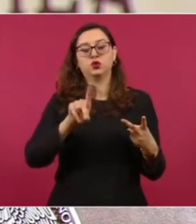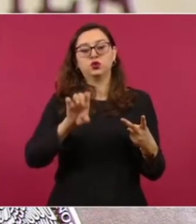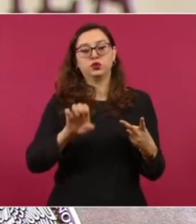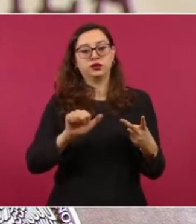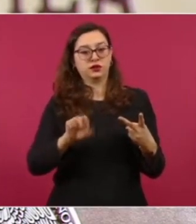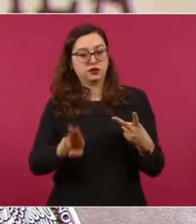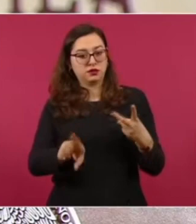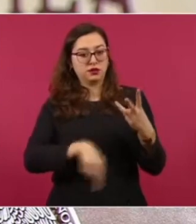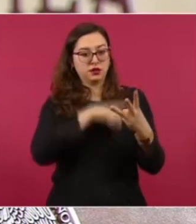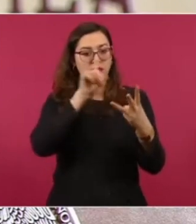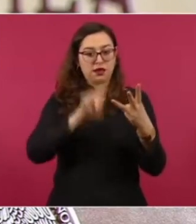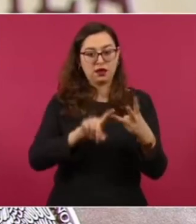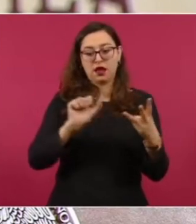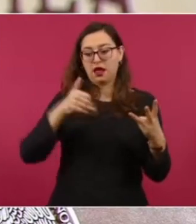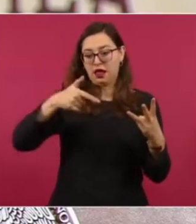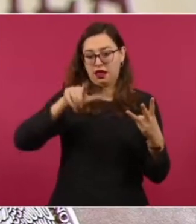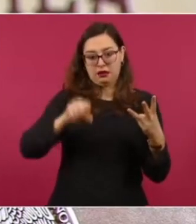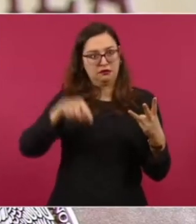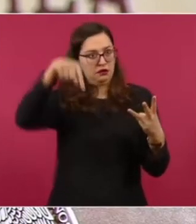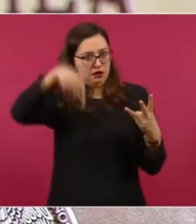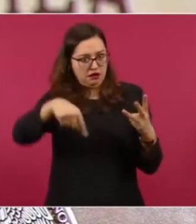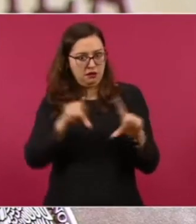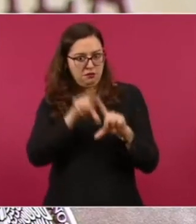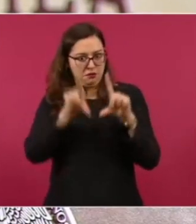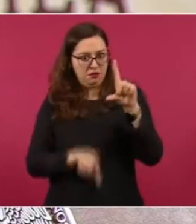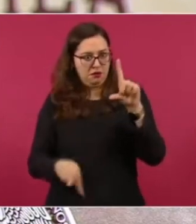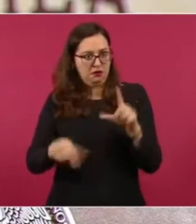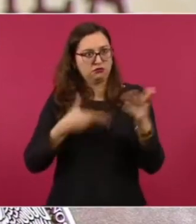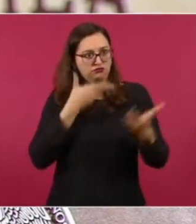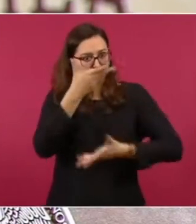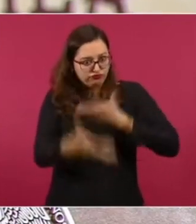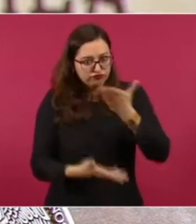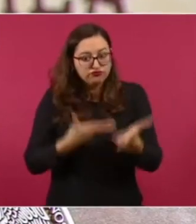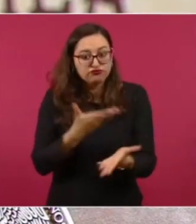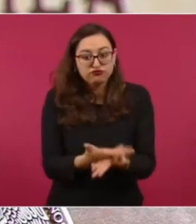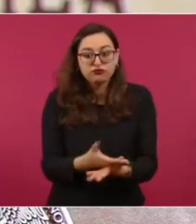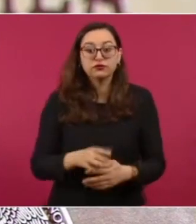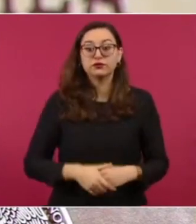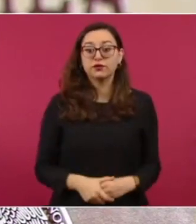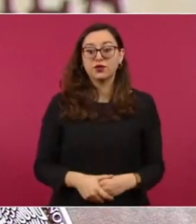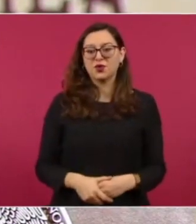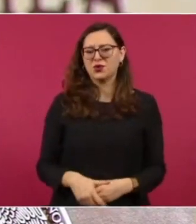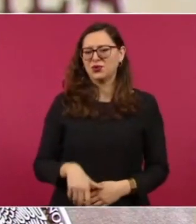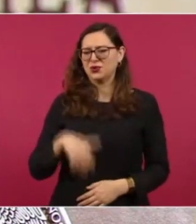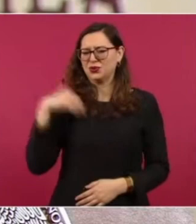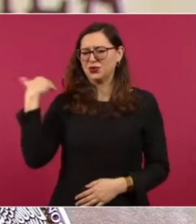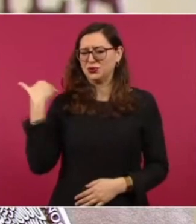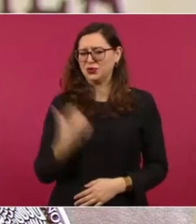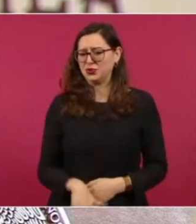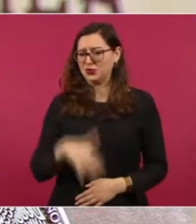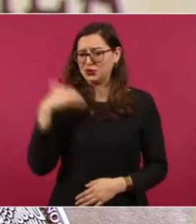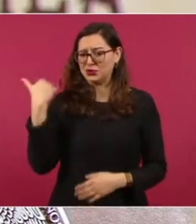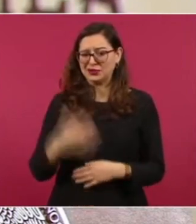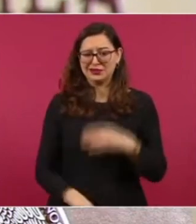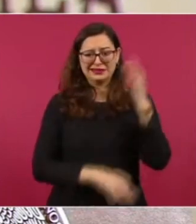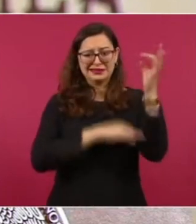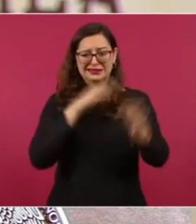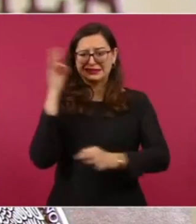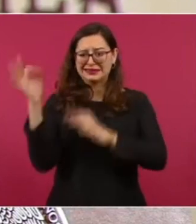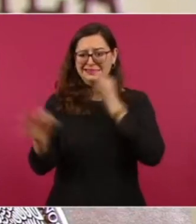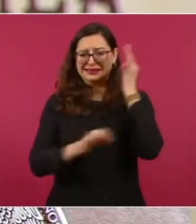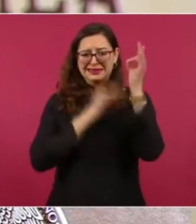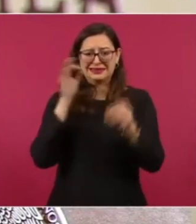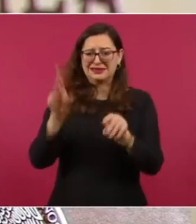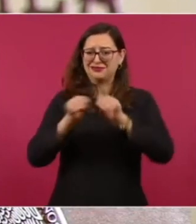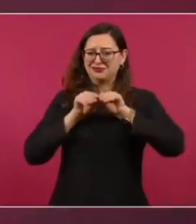Andrés Manuel López Obrador presidente de México hubo una buena cantidad de falsedades pseudoanálisis y